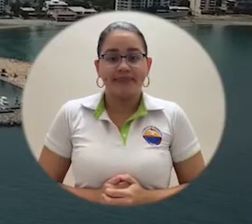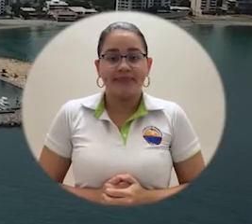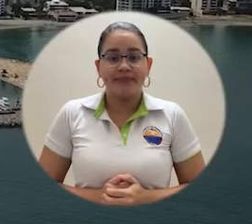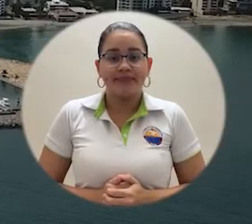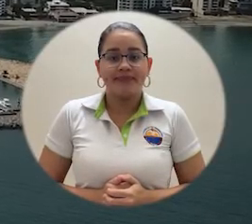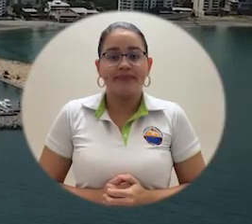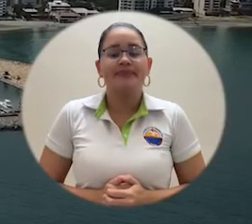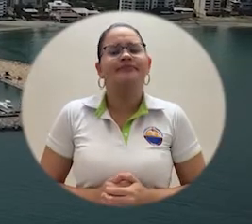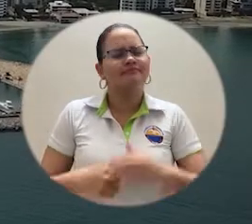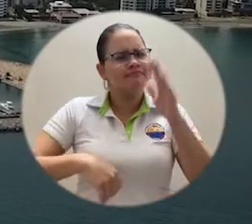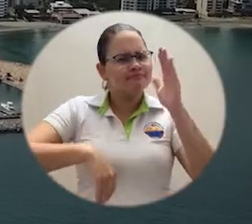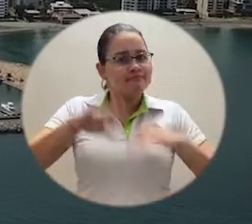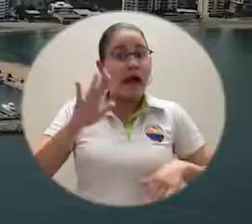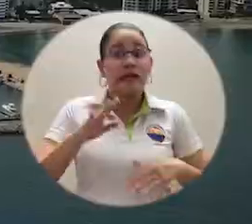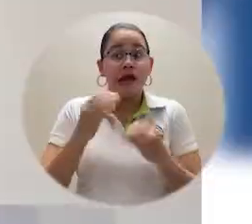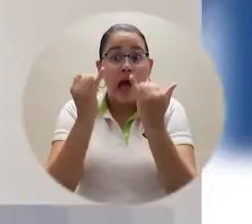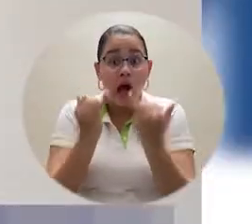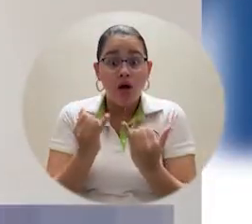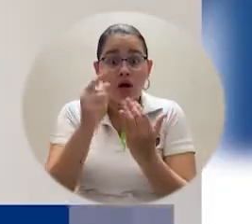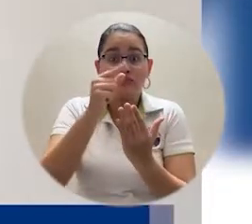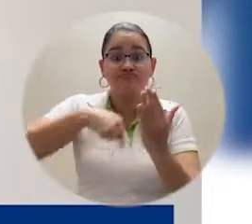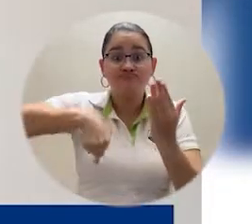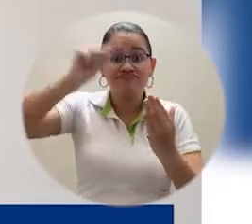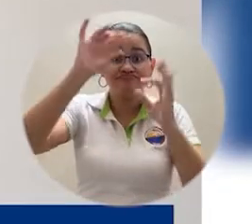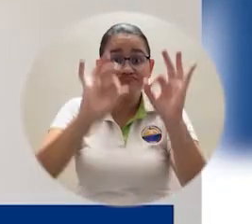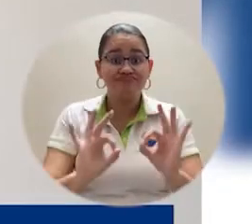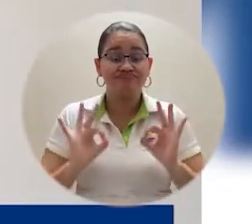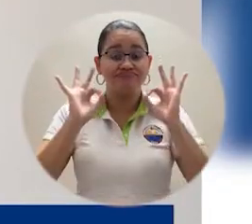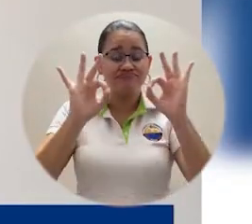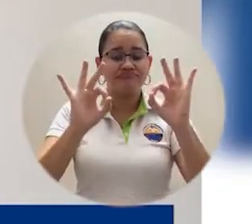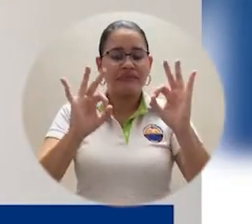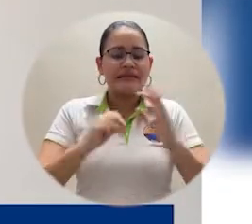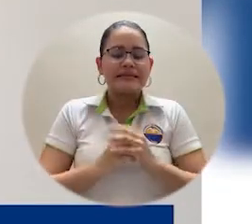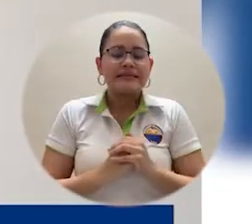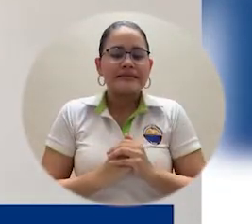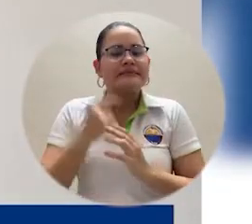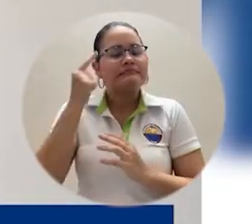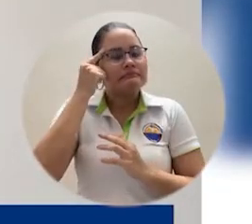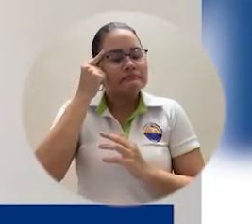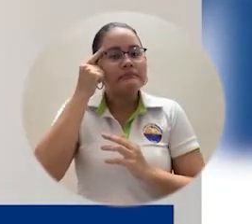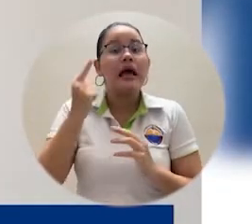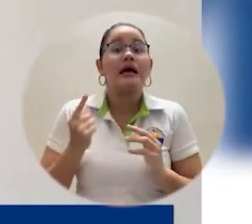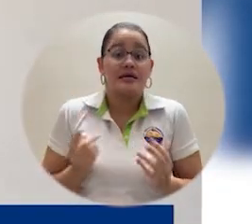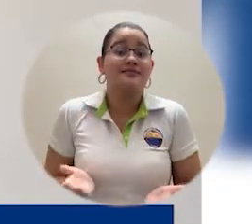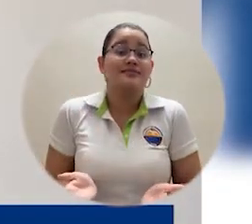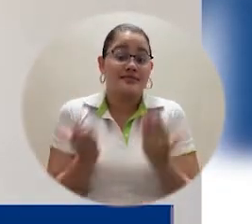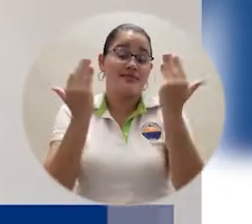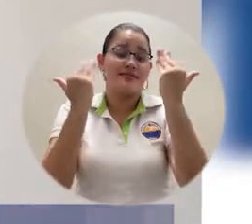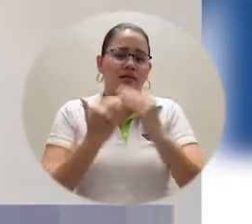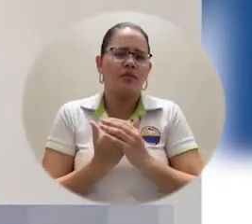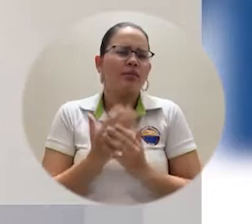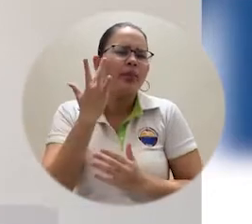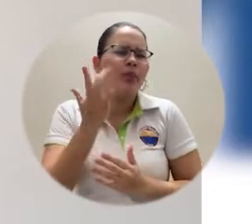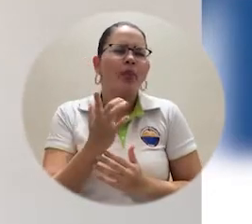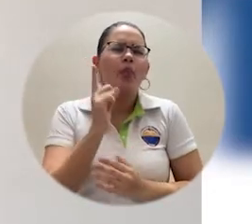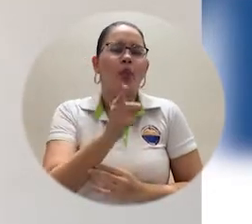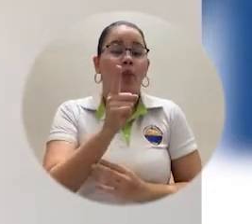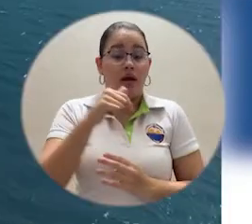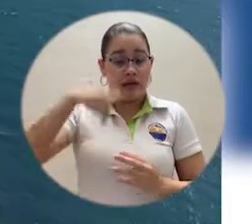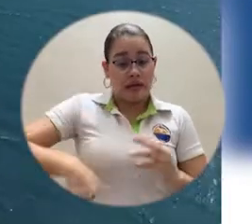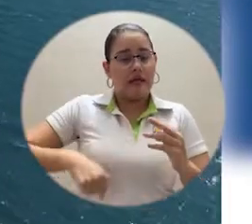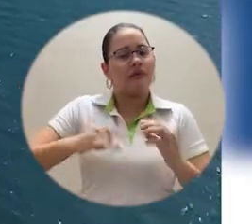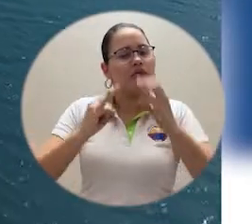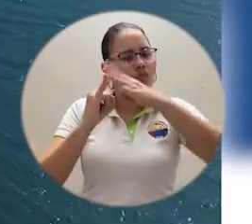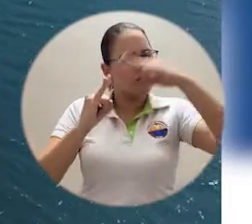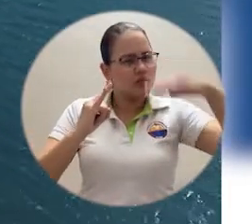Los méritos que destacan de esta acreditación internacional ECOA es la importancia que la Universidad del Magdalena le ha